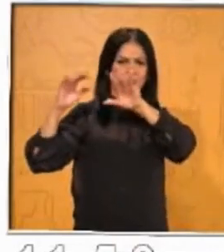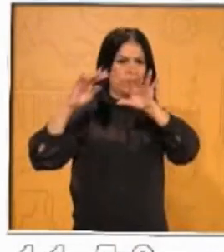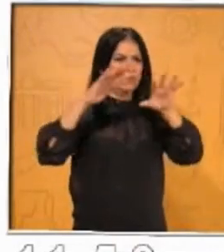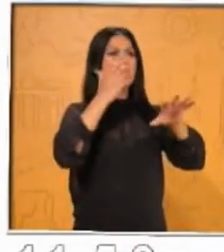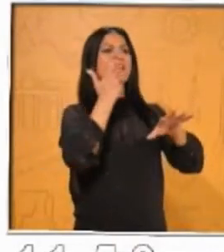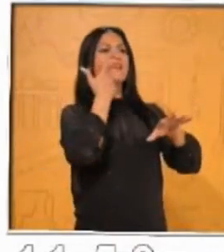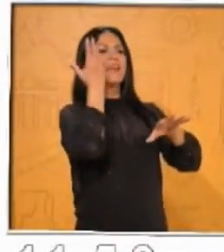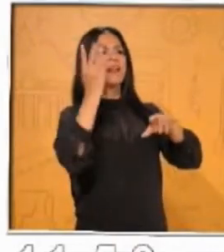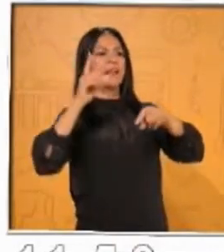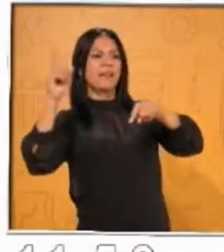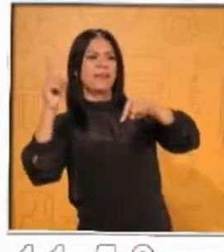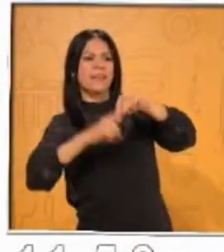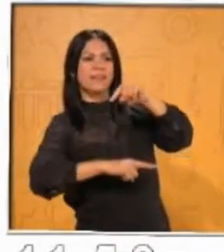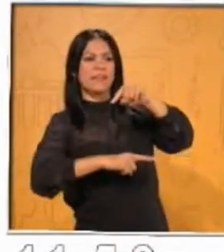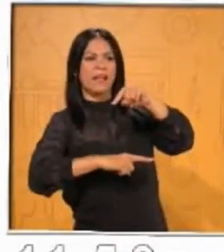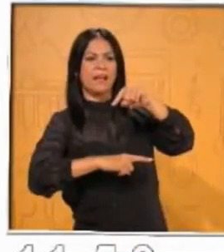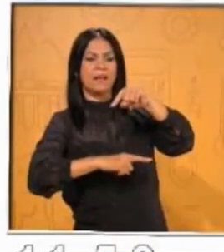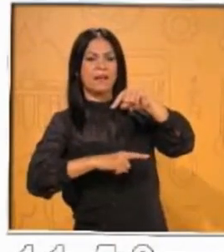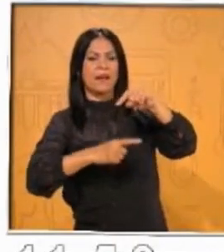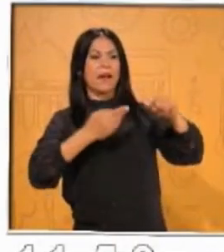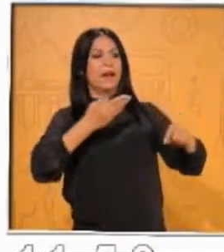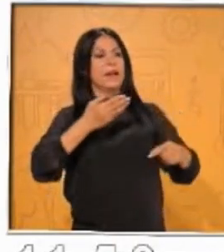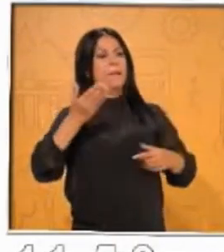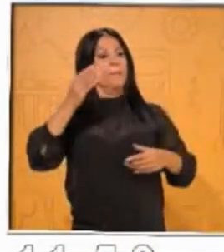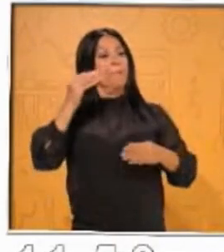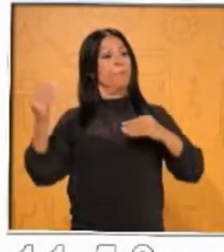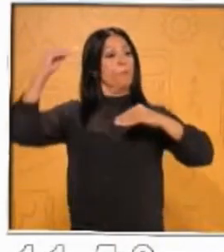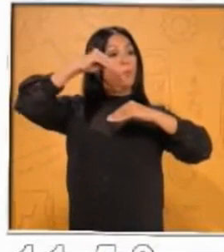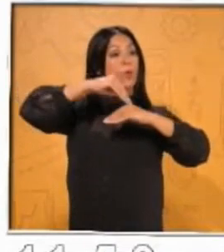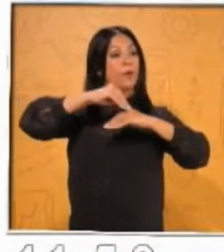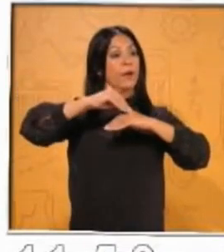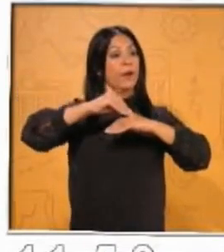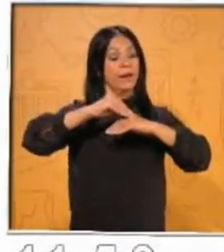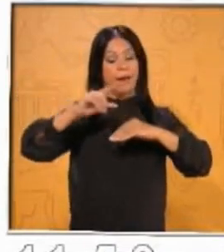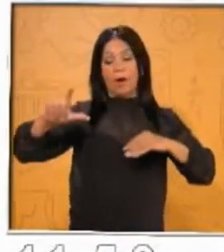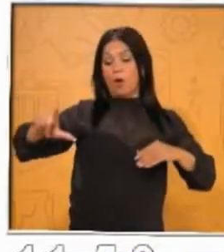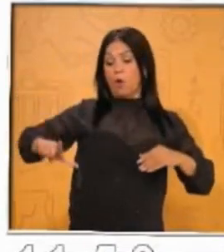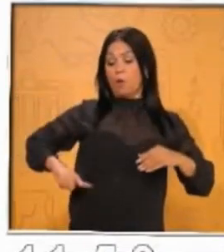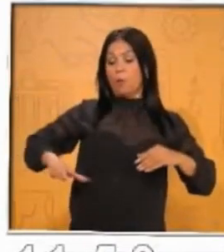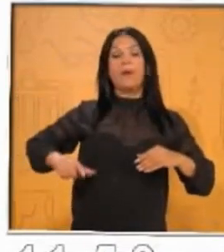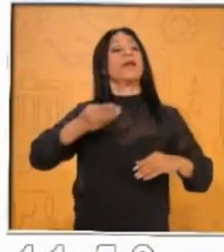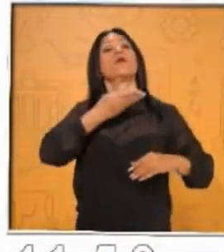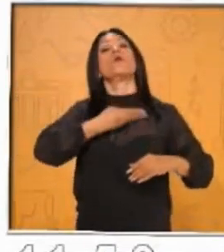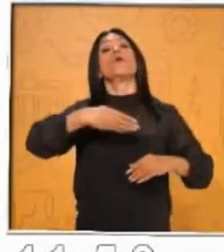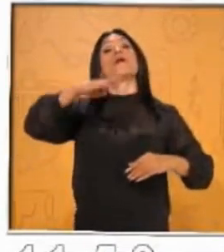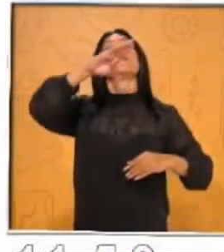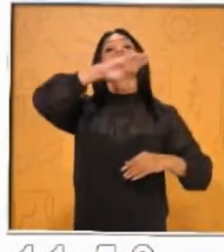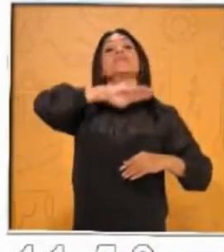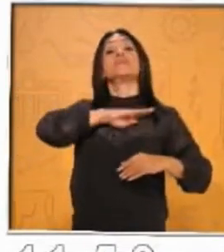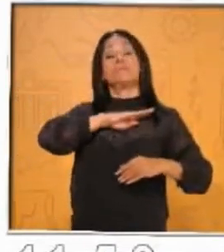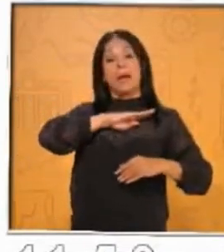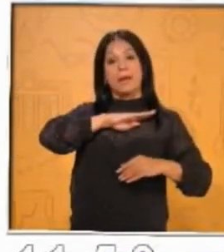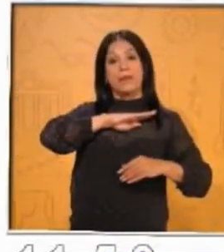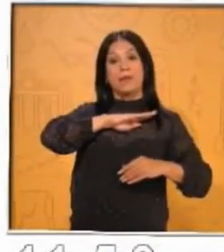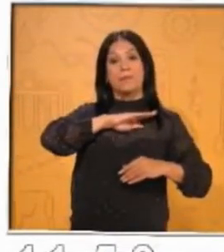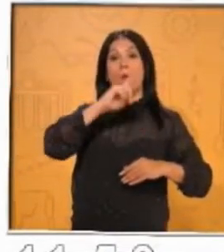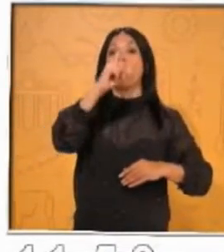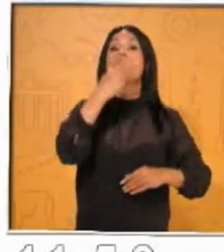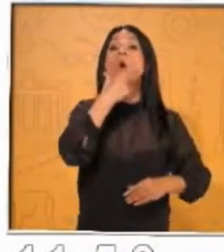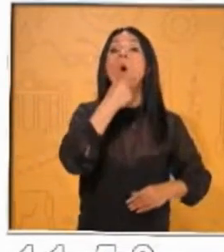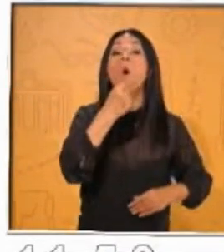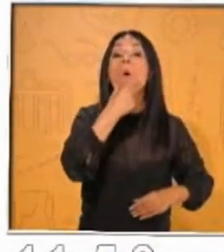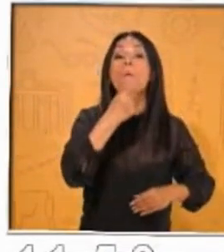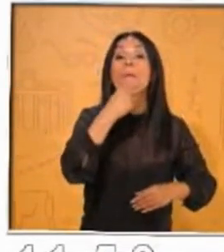Virreinato, don Diego de Montemayor, al salir con 12 familias provenientes de Saltillo